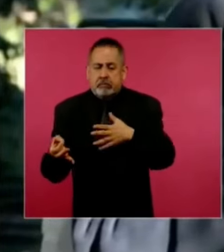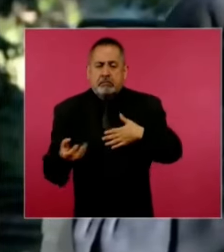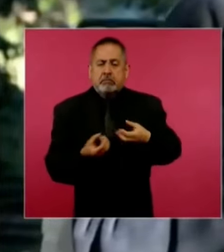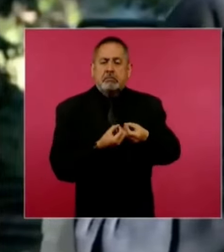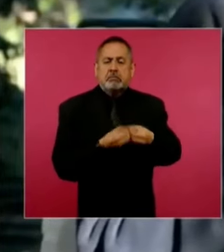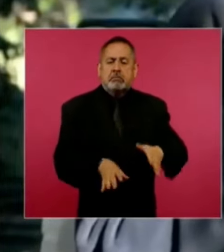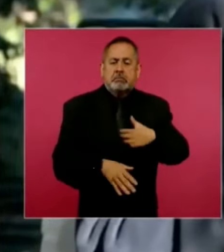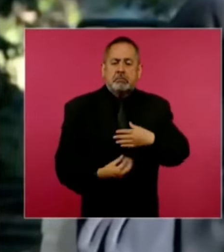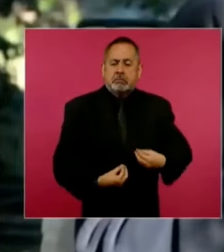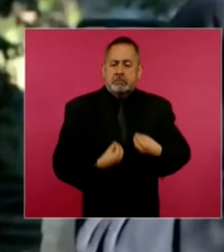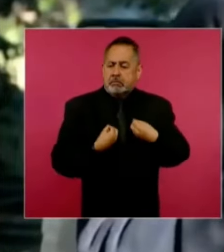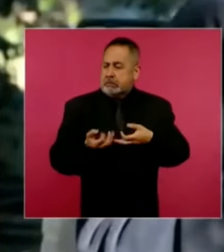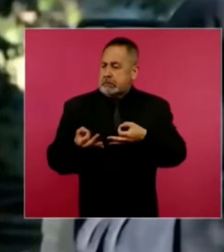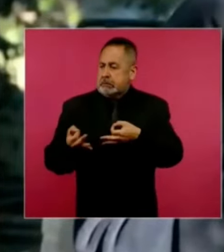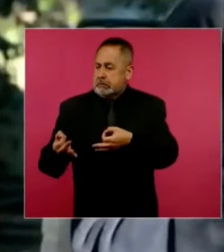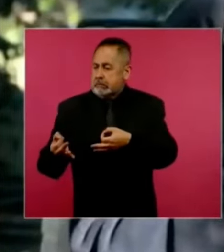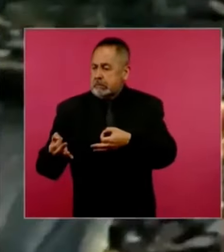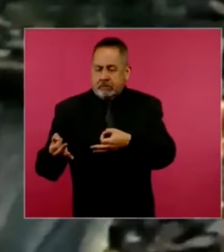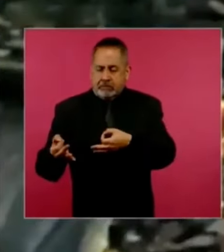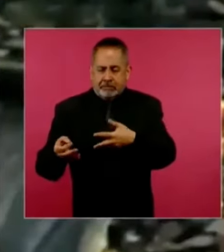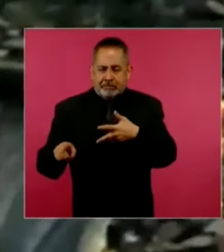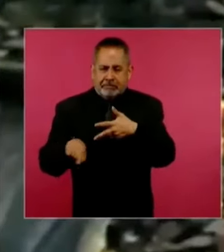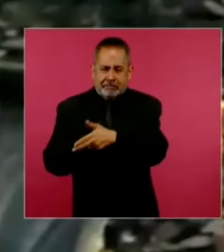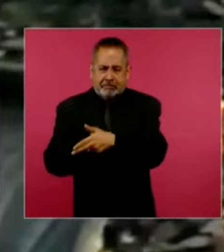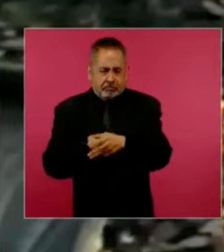atendiendo esas ataduras.